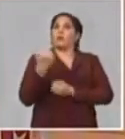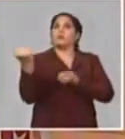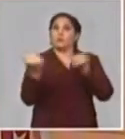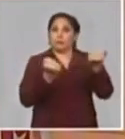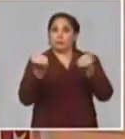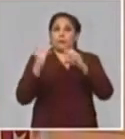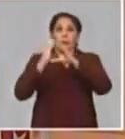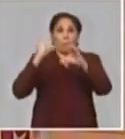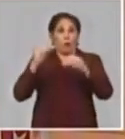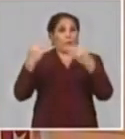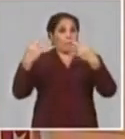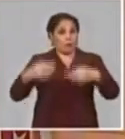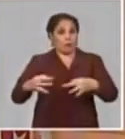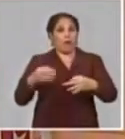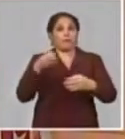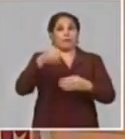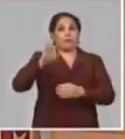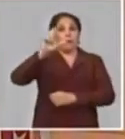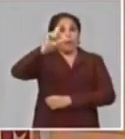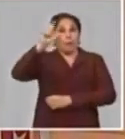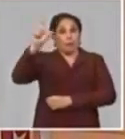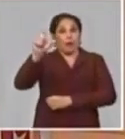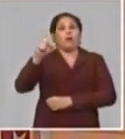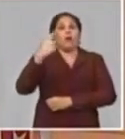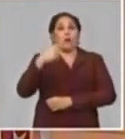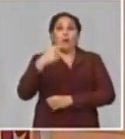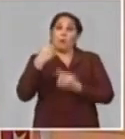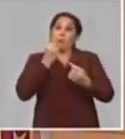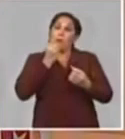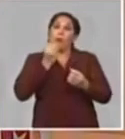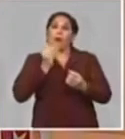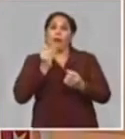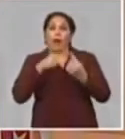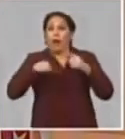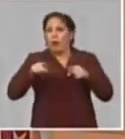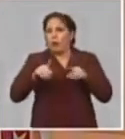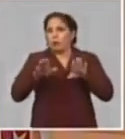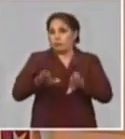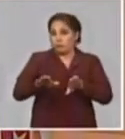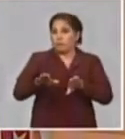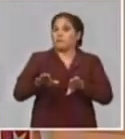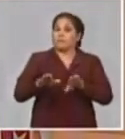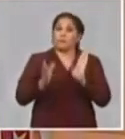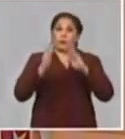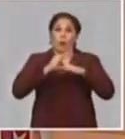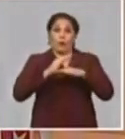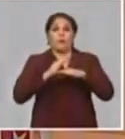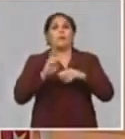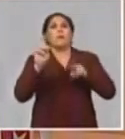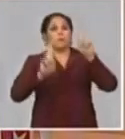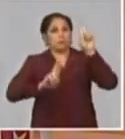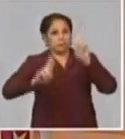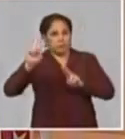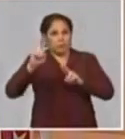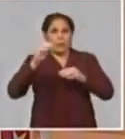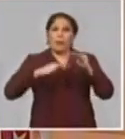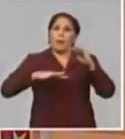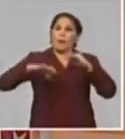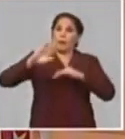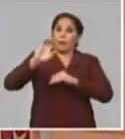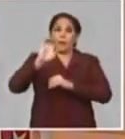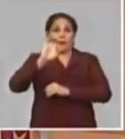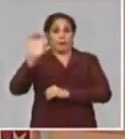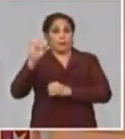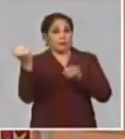servicio para poder dirigirse a las sucursales y a las oficinas bancarias, pues en coordinación con el Ministerio de Transporte,